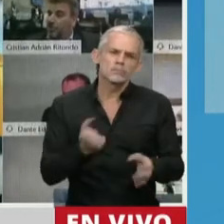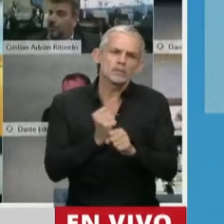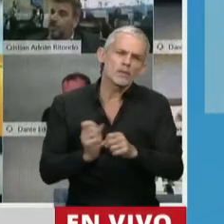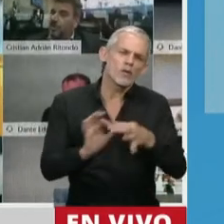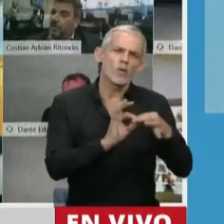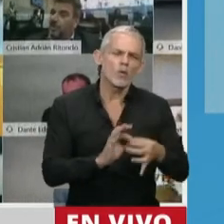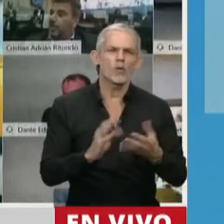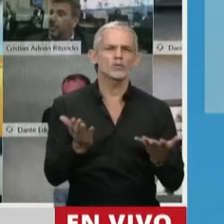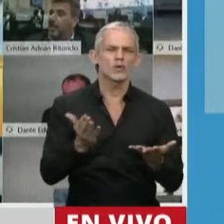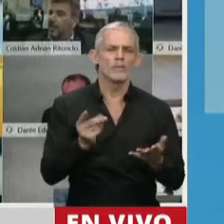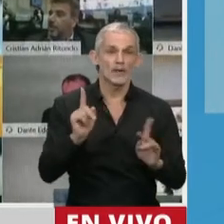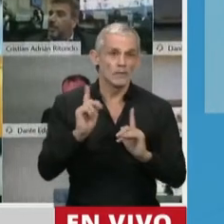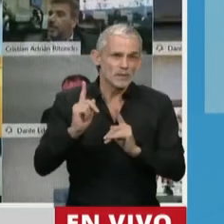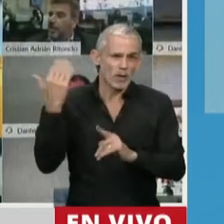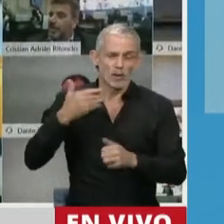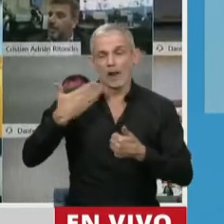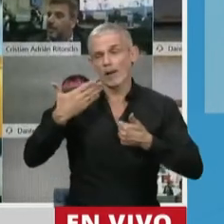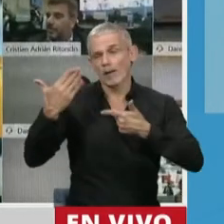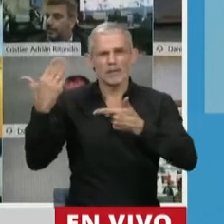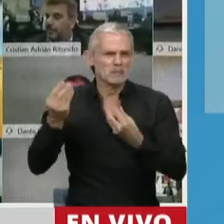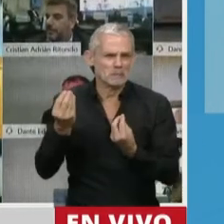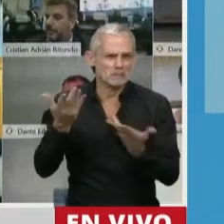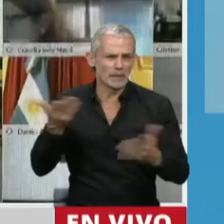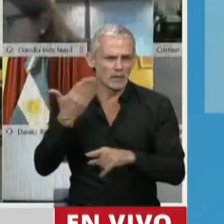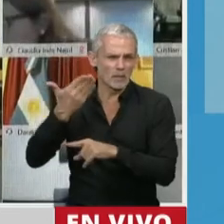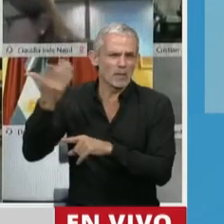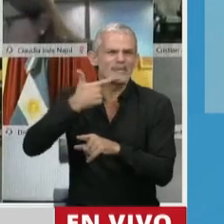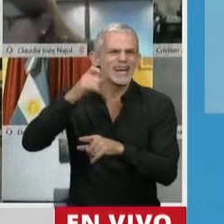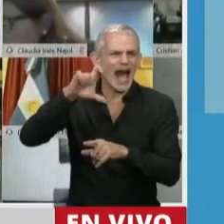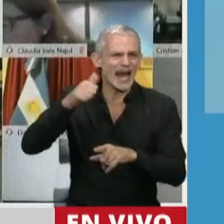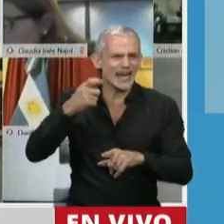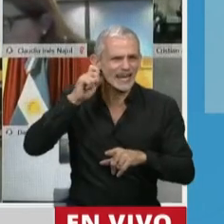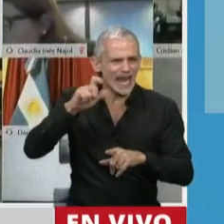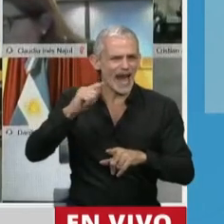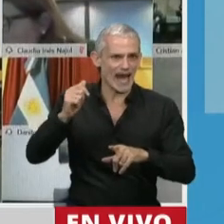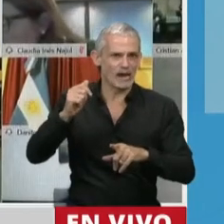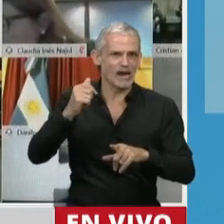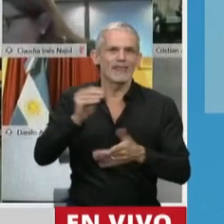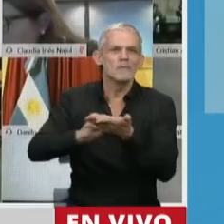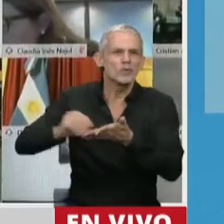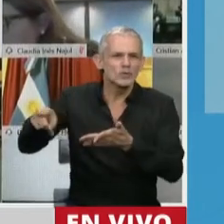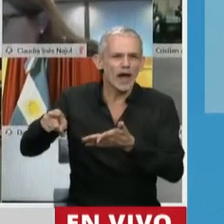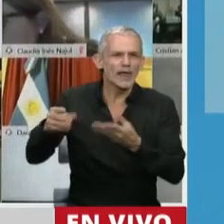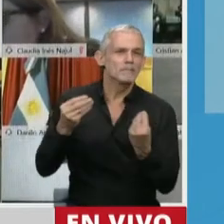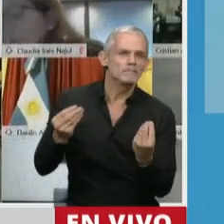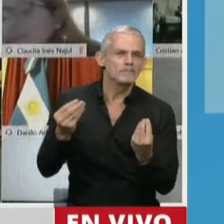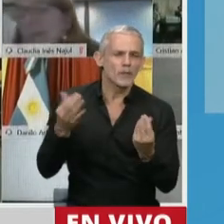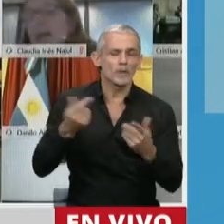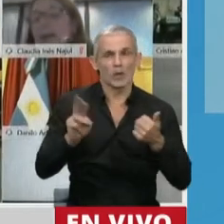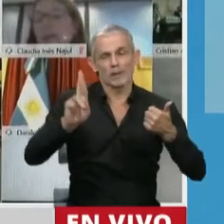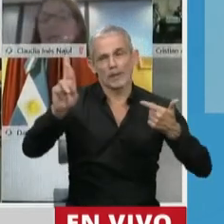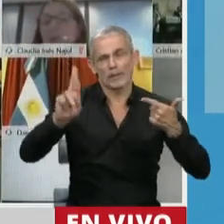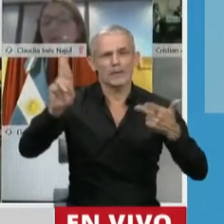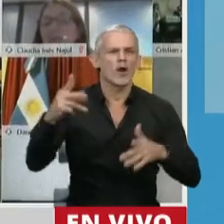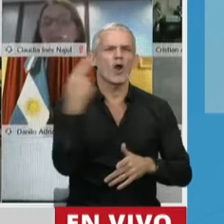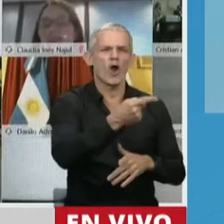sostener esos relatos de los que hablaba la diputada, hablaba la diputada Escaglia, o hoy tener que tolerar una cuestión de privilegio contra